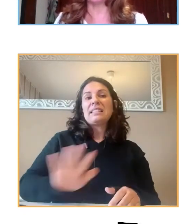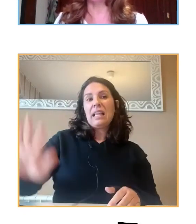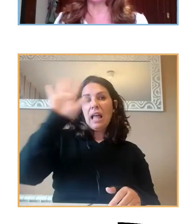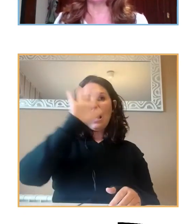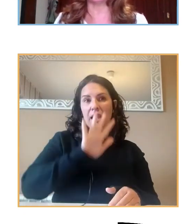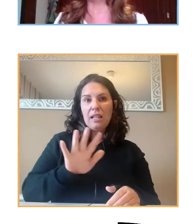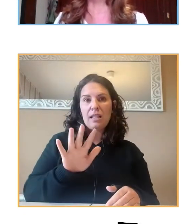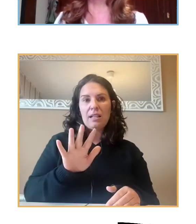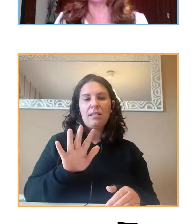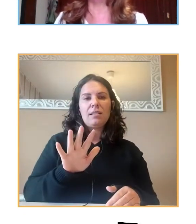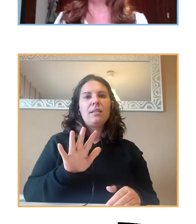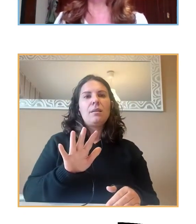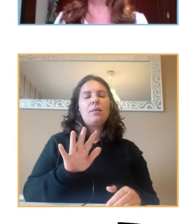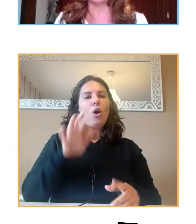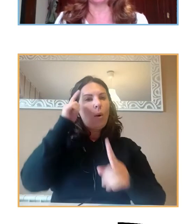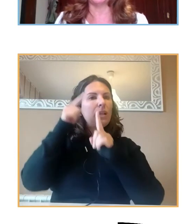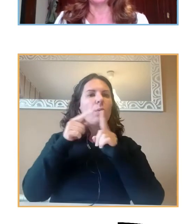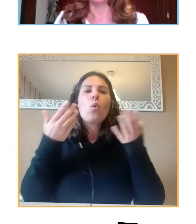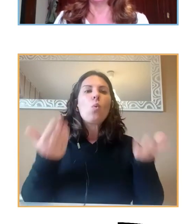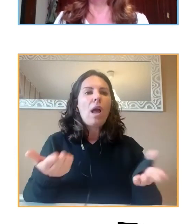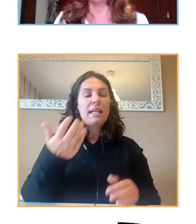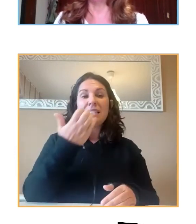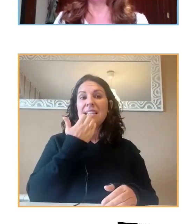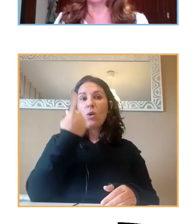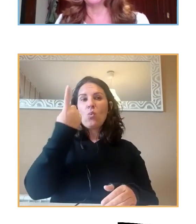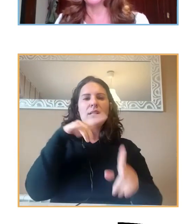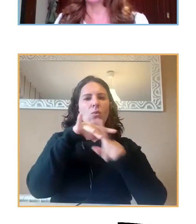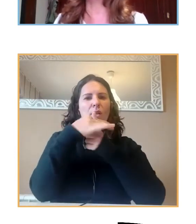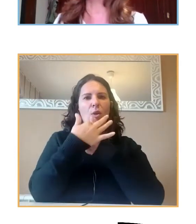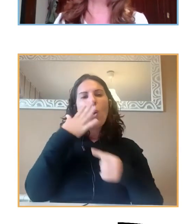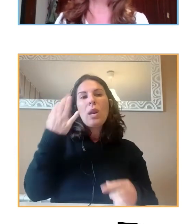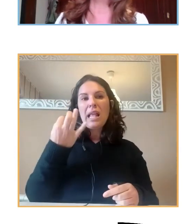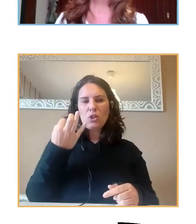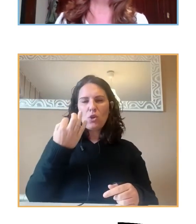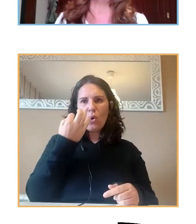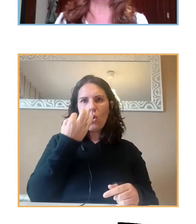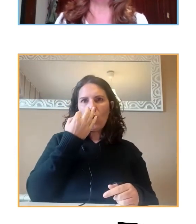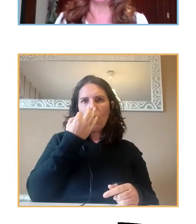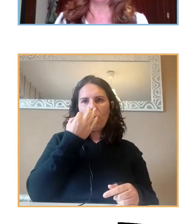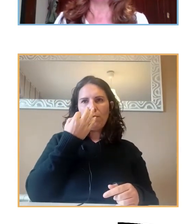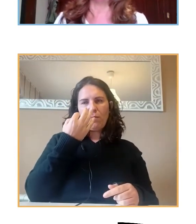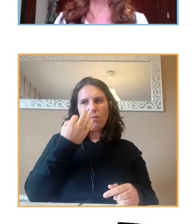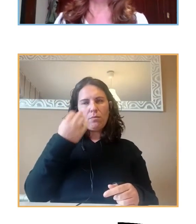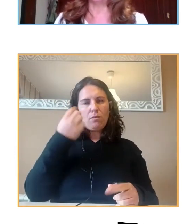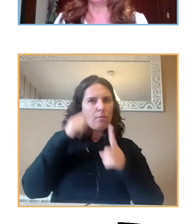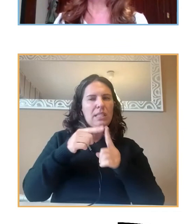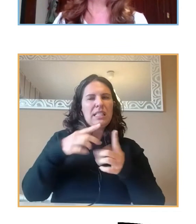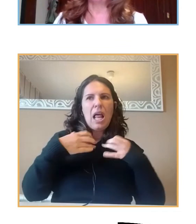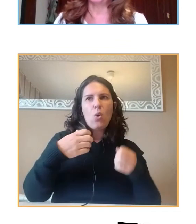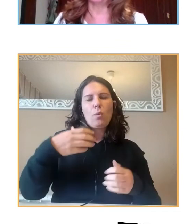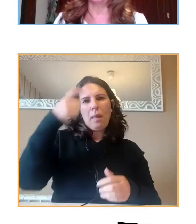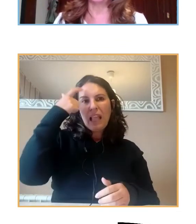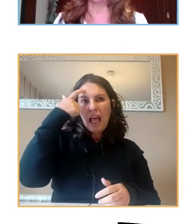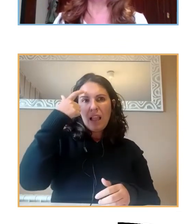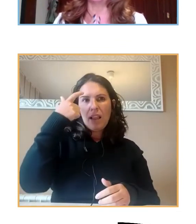podamos saber que cuando estamos ante un caso de un riesgo grande para la salud mental de un niño o un joven, podamos intervenir con